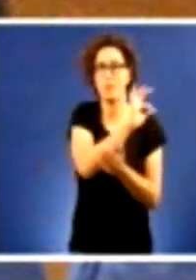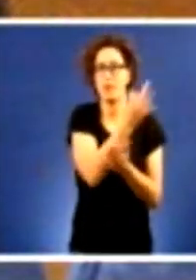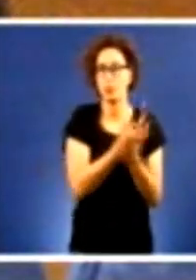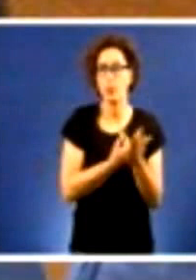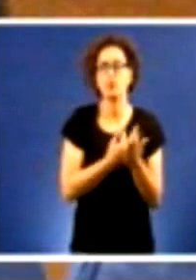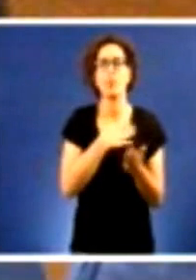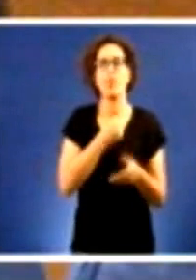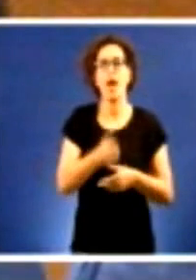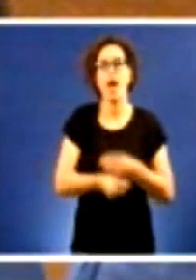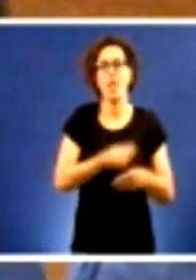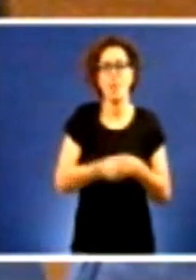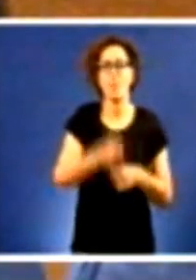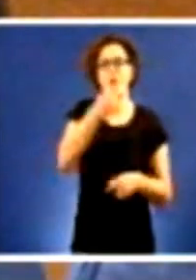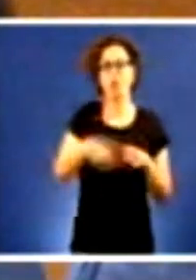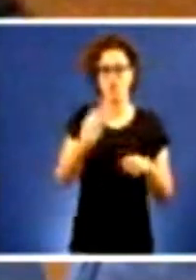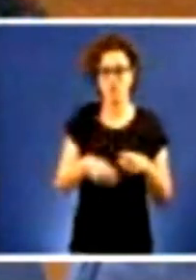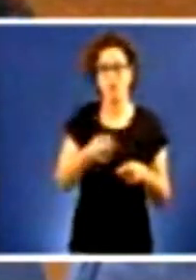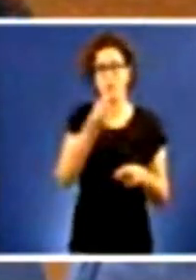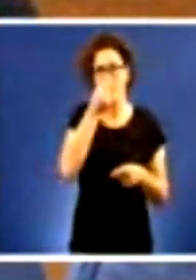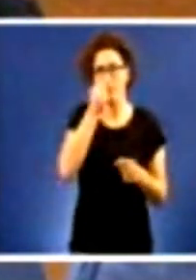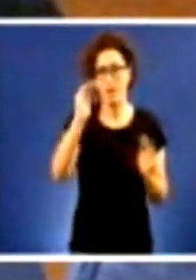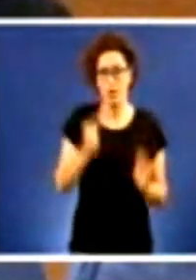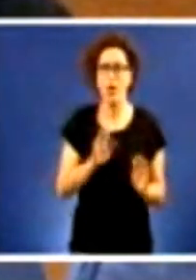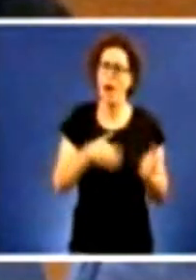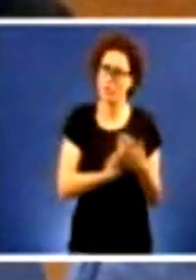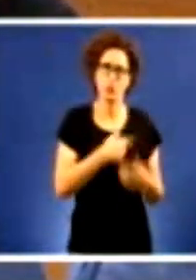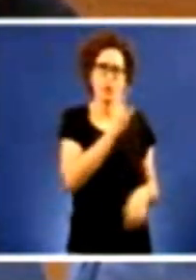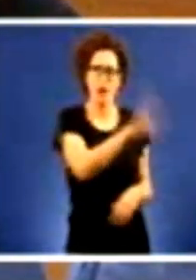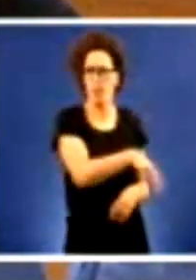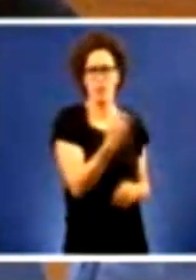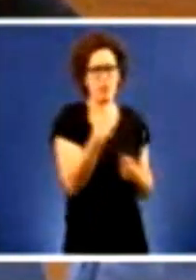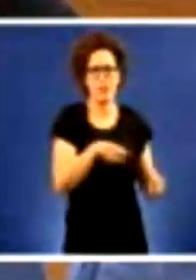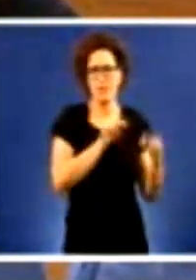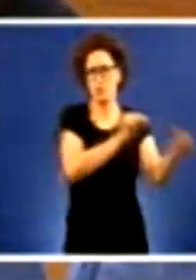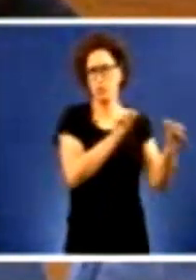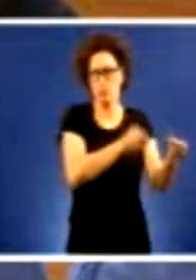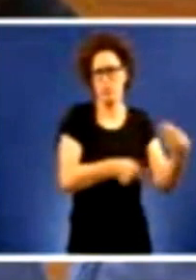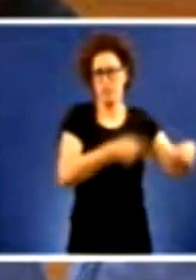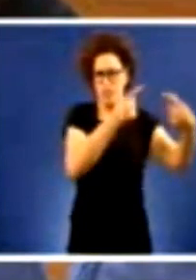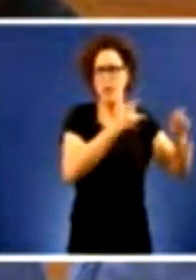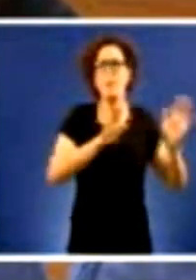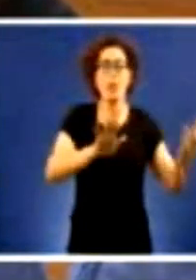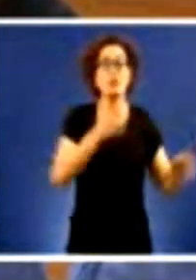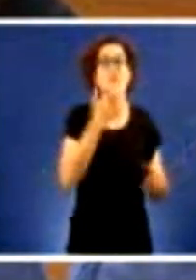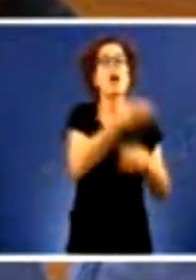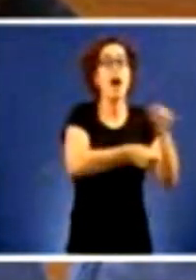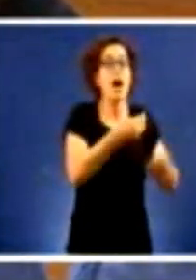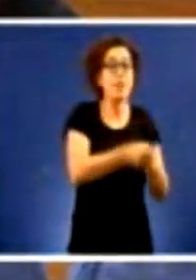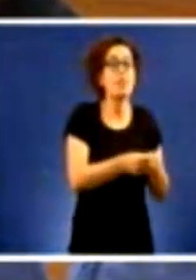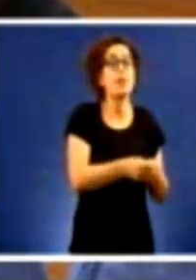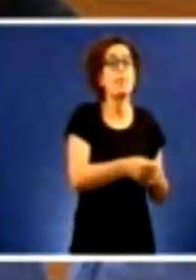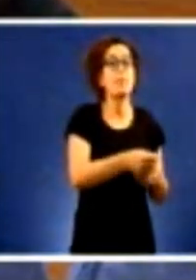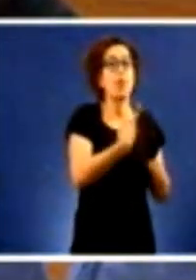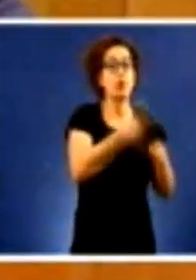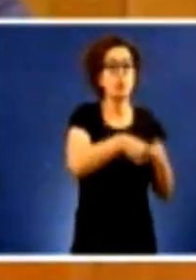menos hasta llevo a dar a razón mire, xa non vou nin a discutilo pero se poden facer máis con menos canto farían con máis?